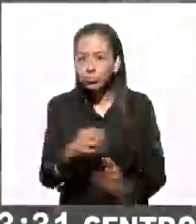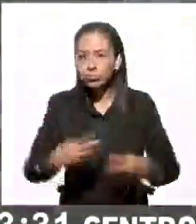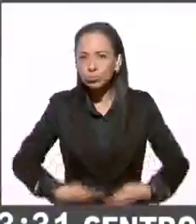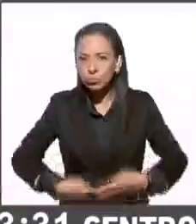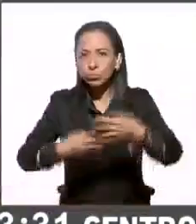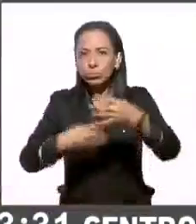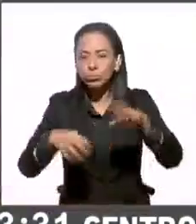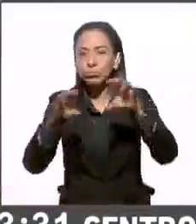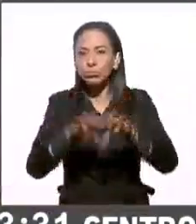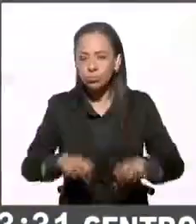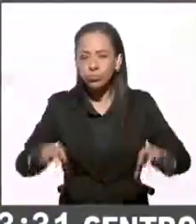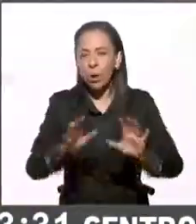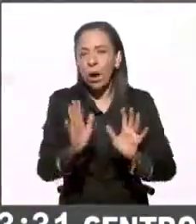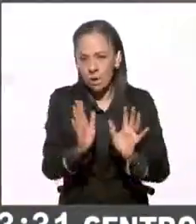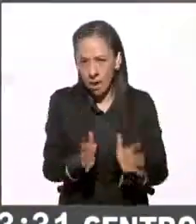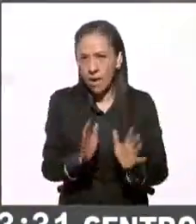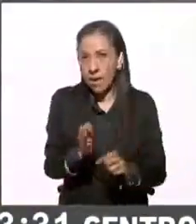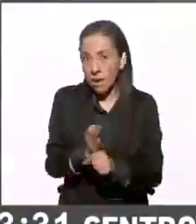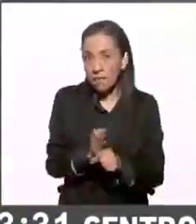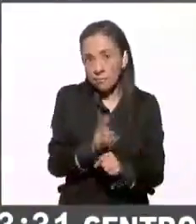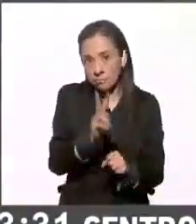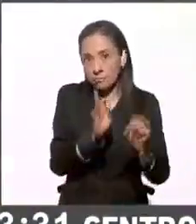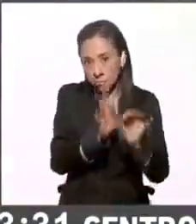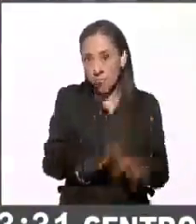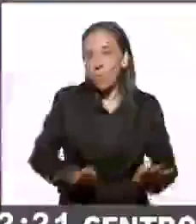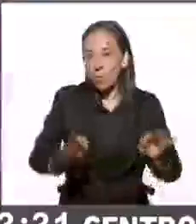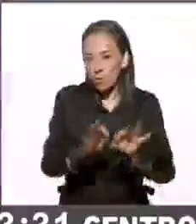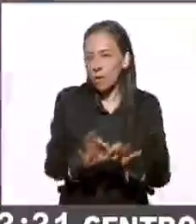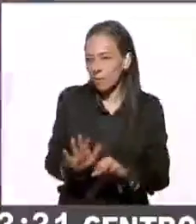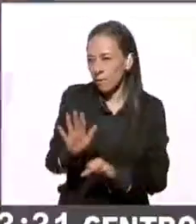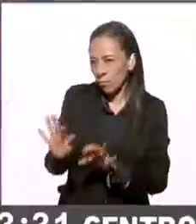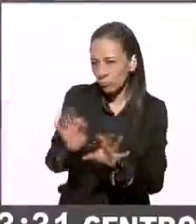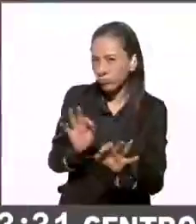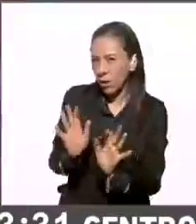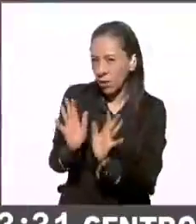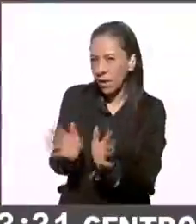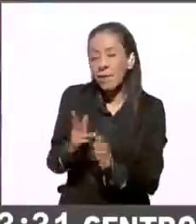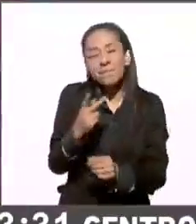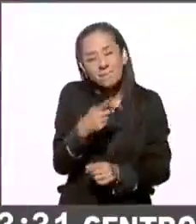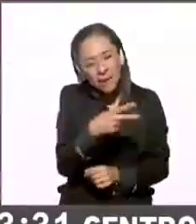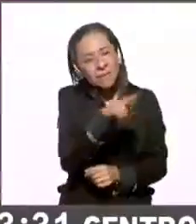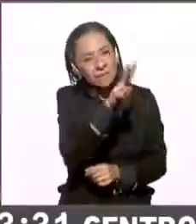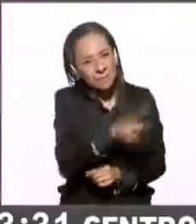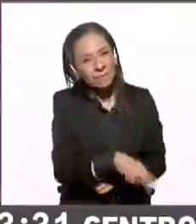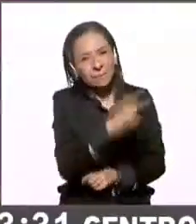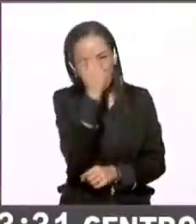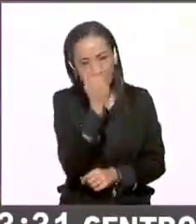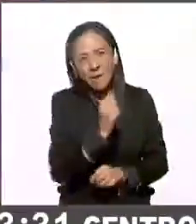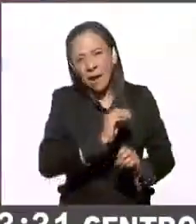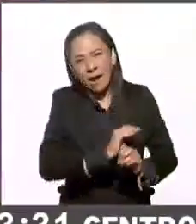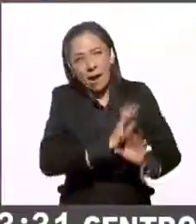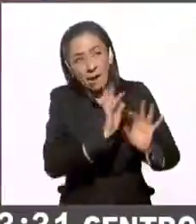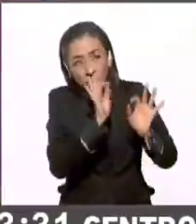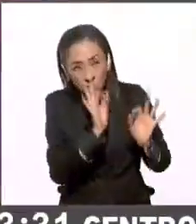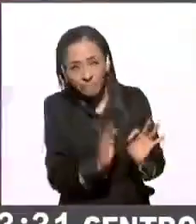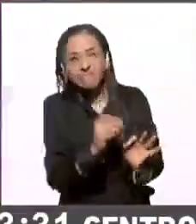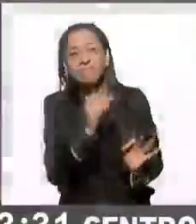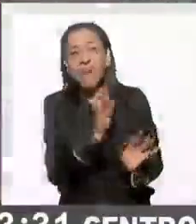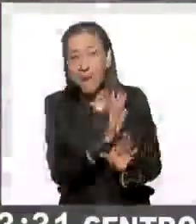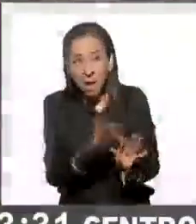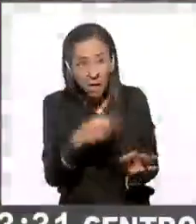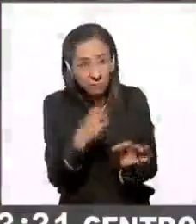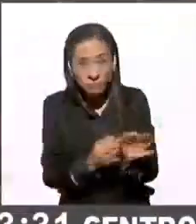ligeramente considerable, representativa exactamente Carlos, pero obviamente todavía estamos lejos de tener una proyección pues